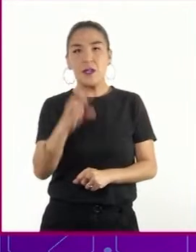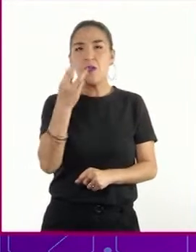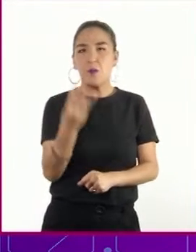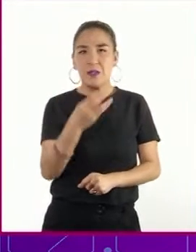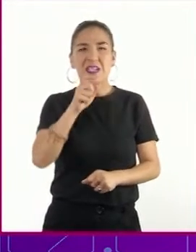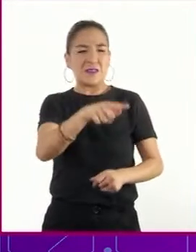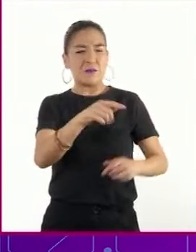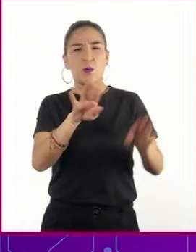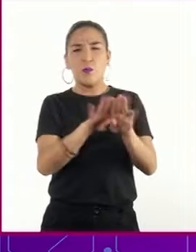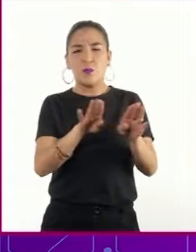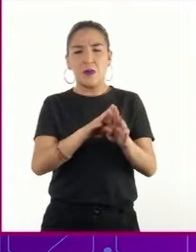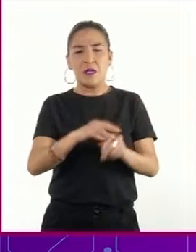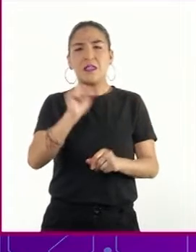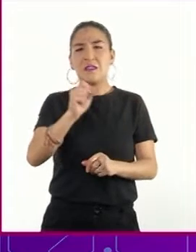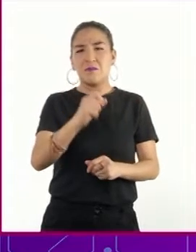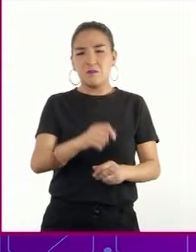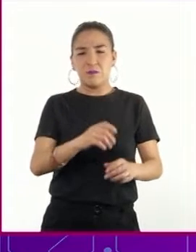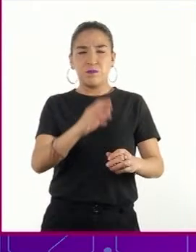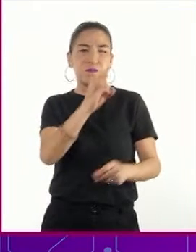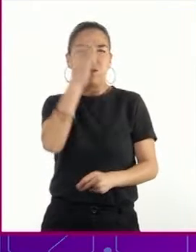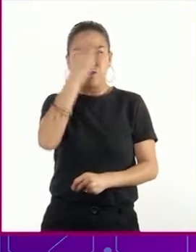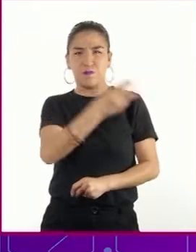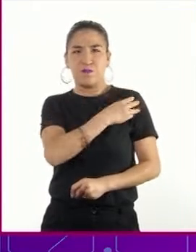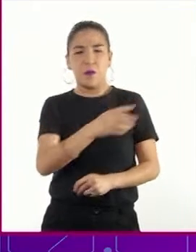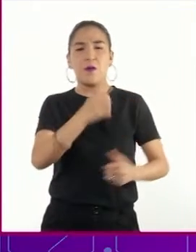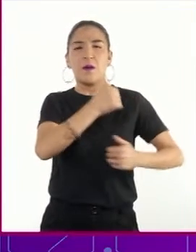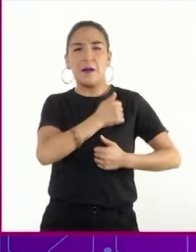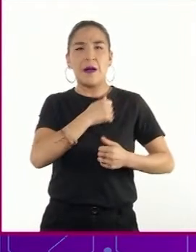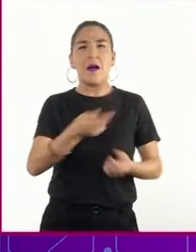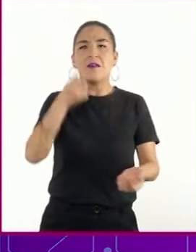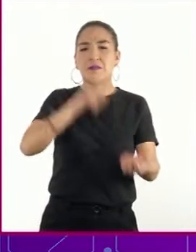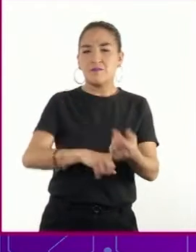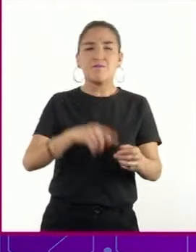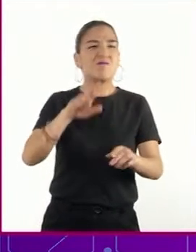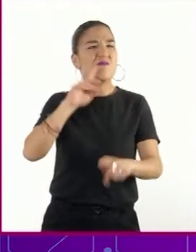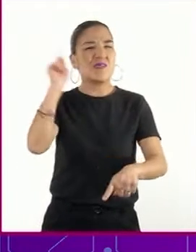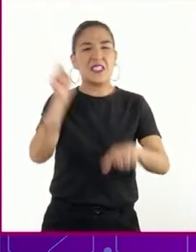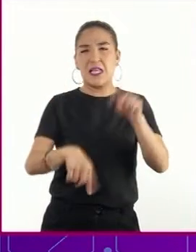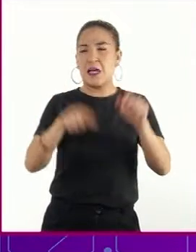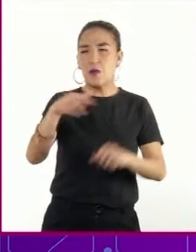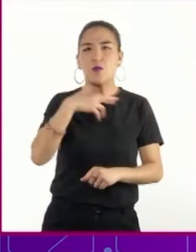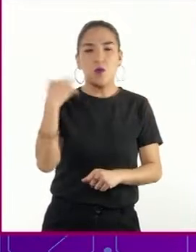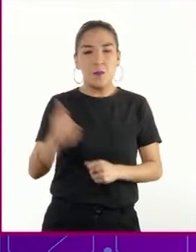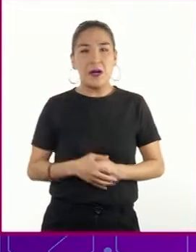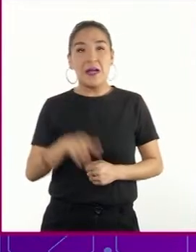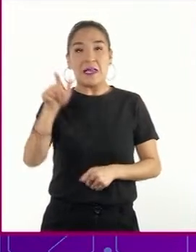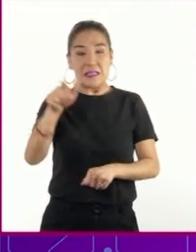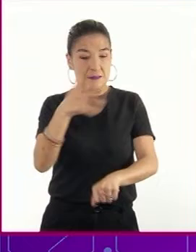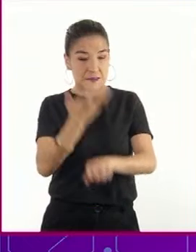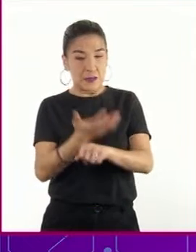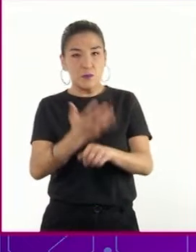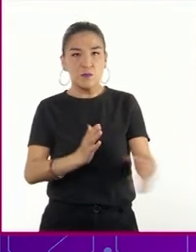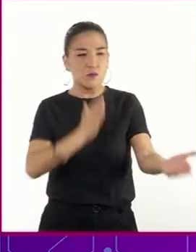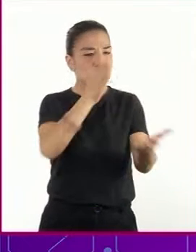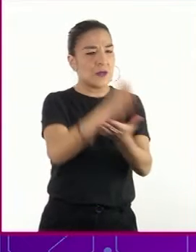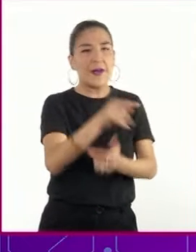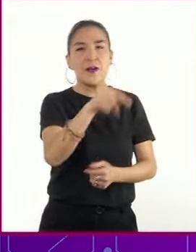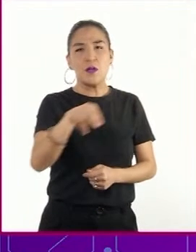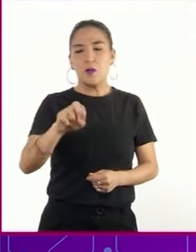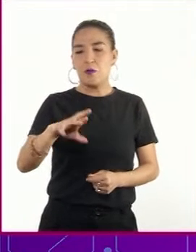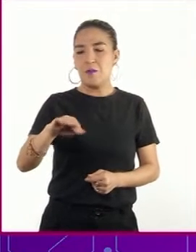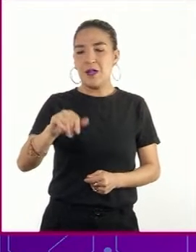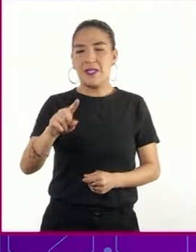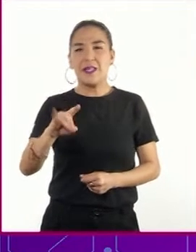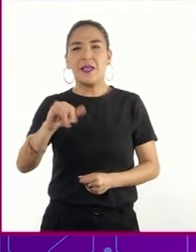las tropas aliadas liberaron Roma. Tropas británicas y de Estados Unidos desembarcaron en la costa de Normandía,